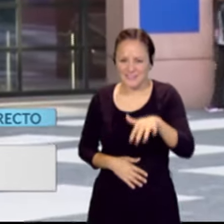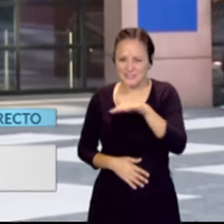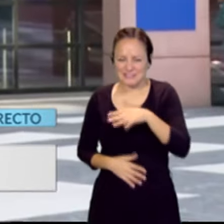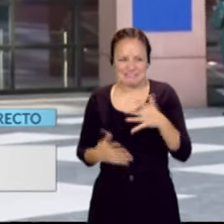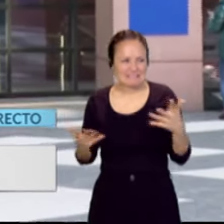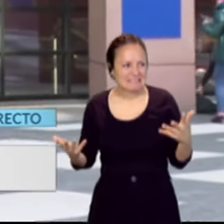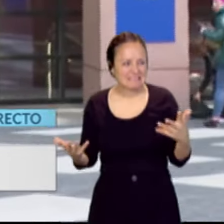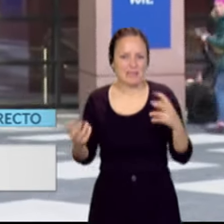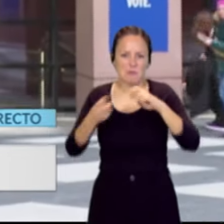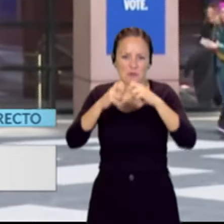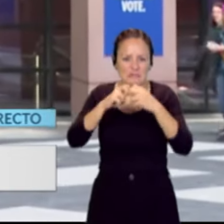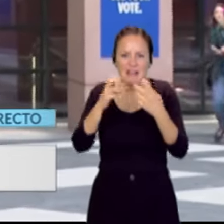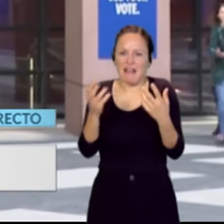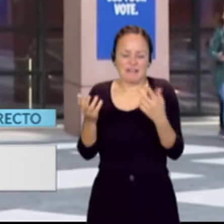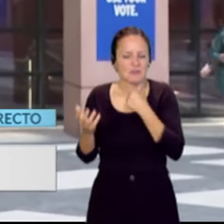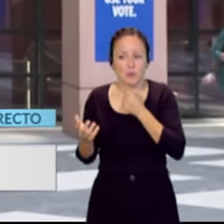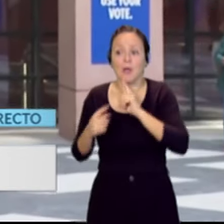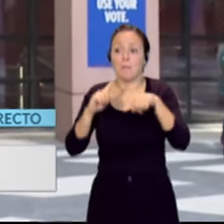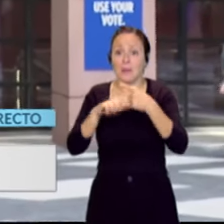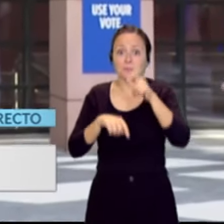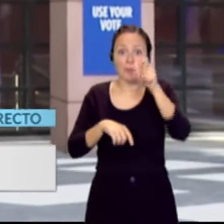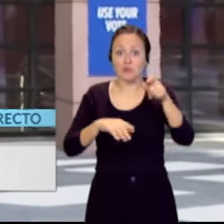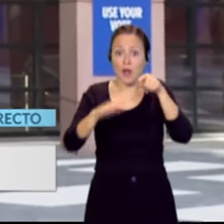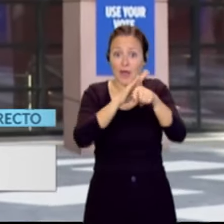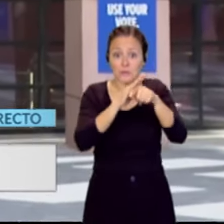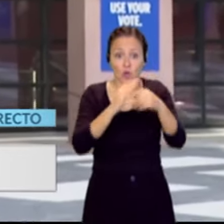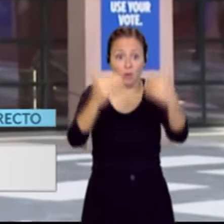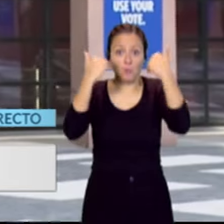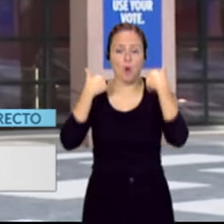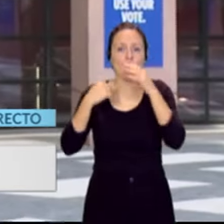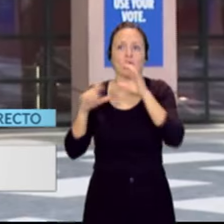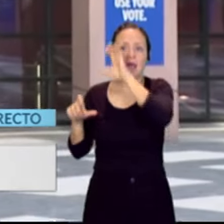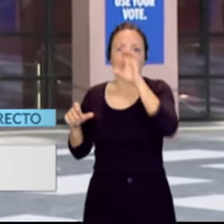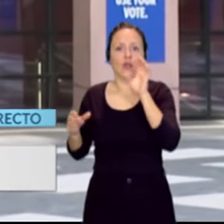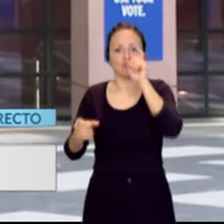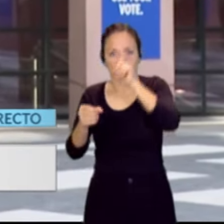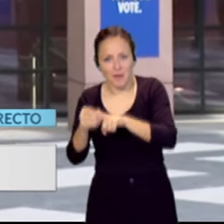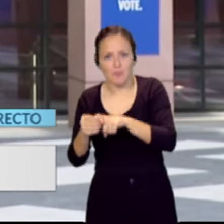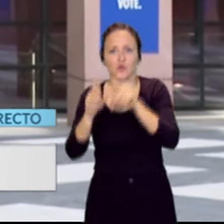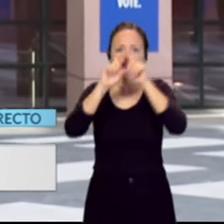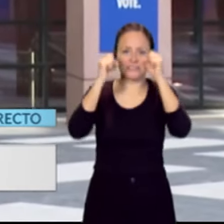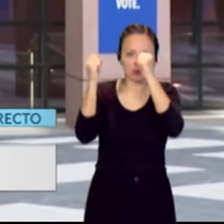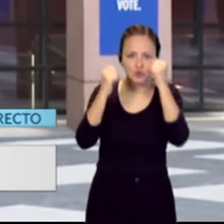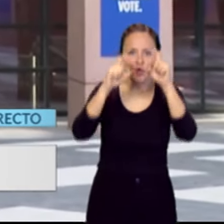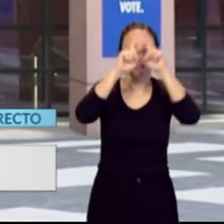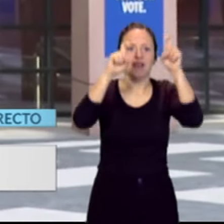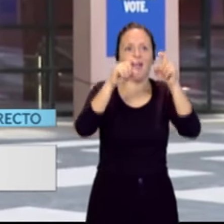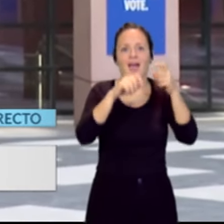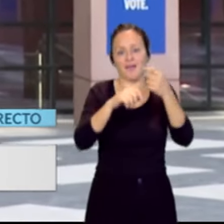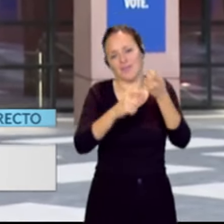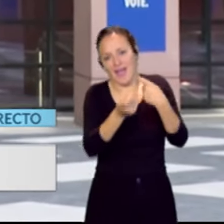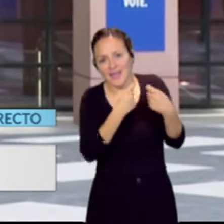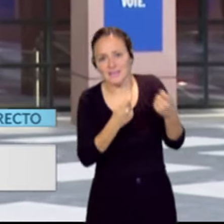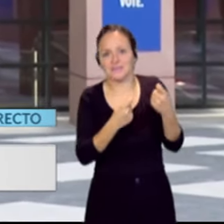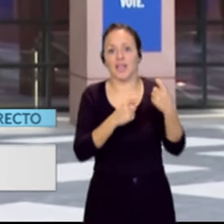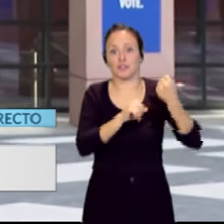las instituciones, sobre todo la cantidad de gente diferentes que hay involucrados, porque tienes Estados miembros, tienes instituciones, tienes agencias, tienes lobbies, al final muchísimos